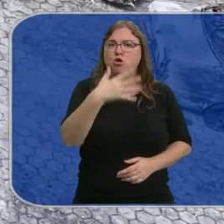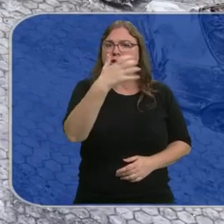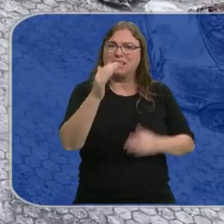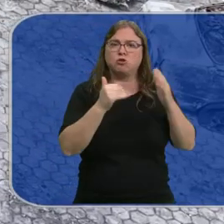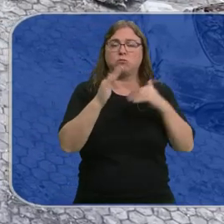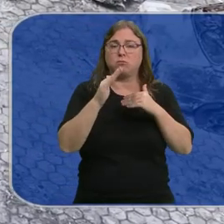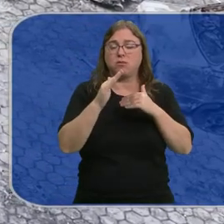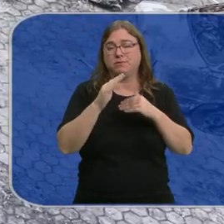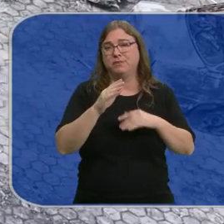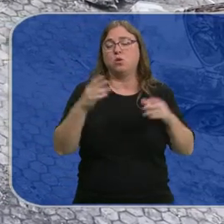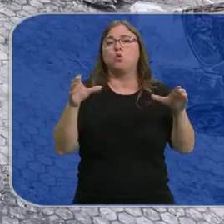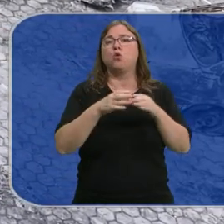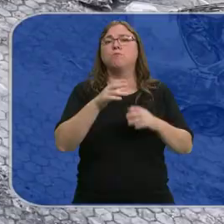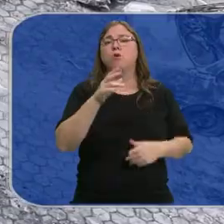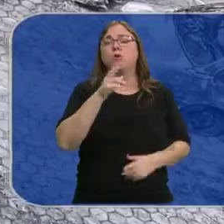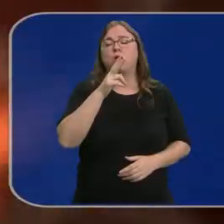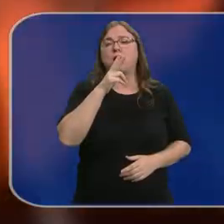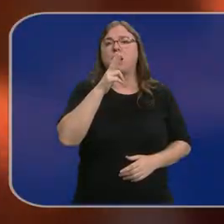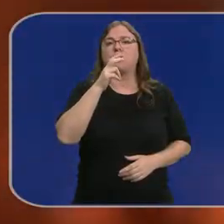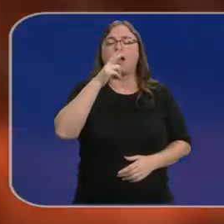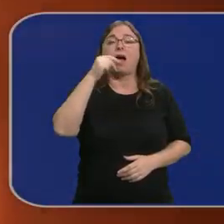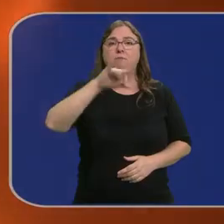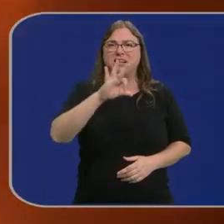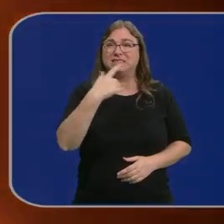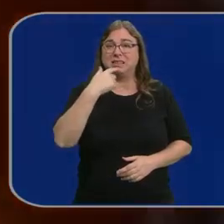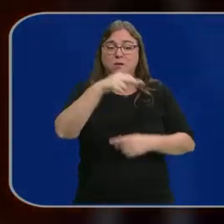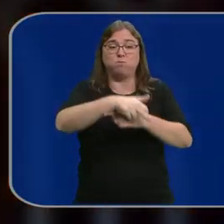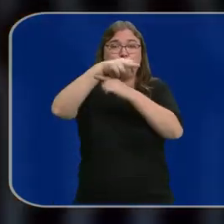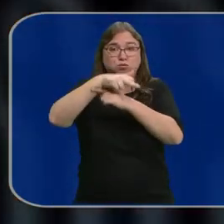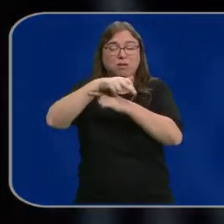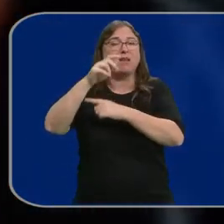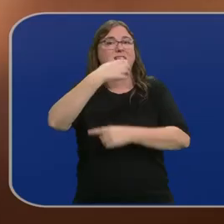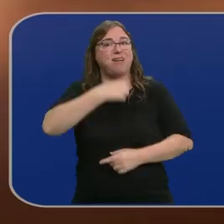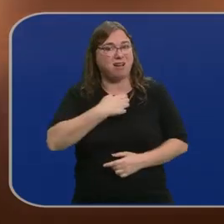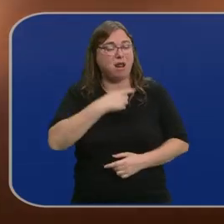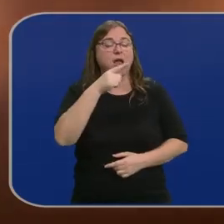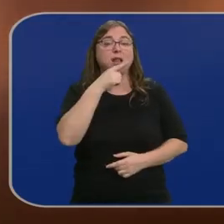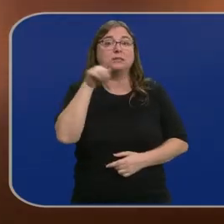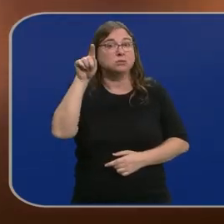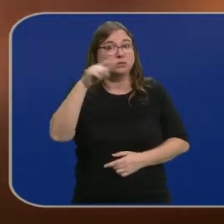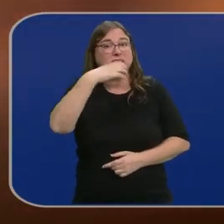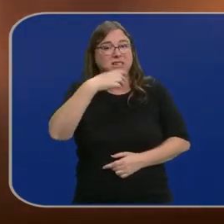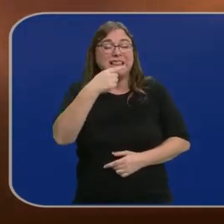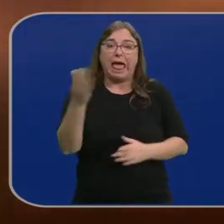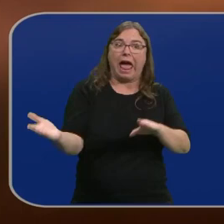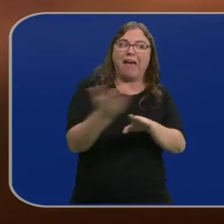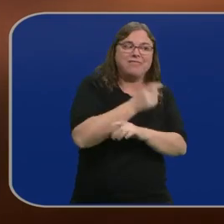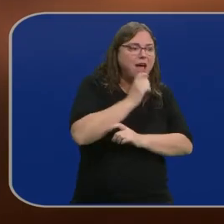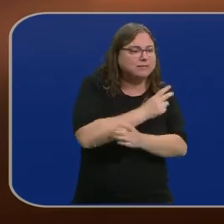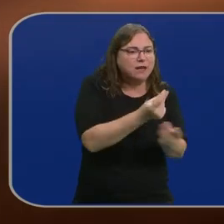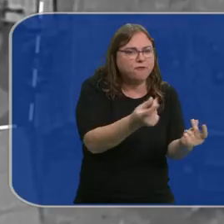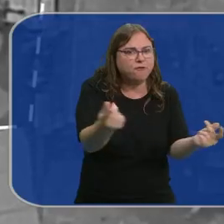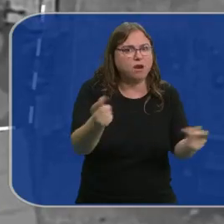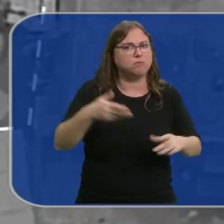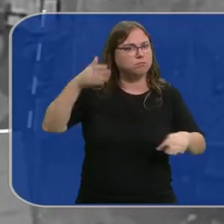muertos. Jamás asegura que un misil israelí cayó sobre ese hospital y que el ejército hebreo había ordenado desalojarlo unos minutos antes de